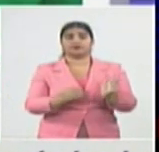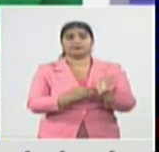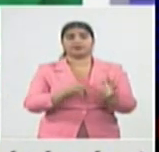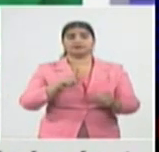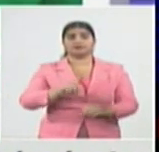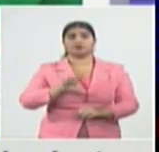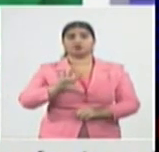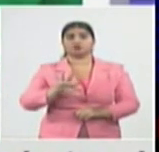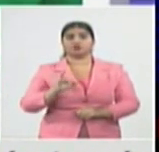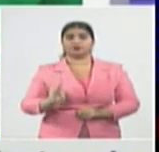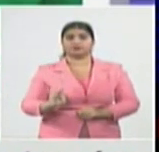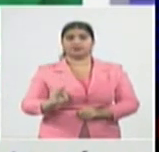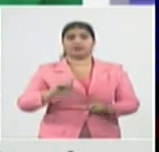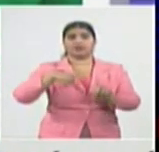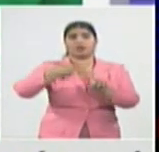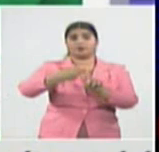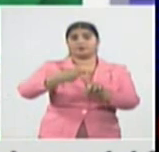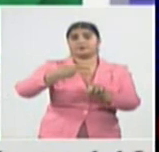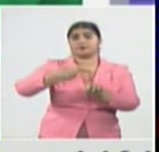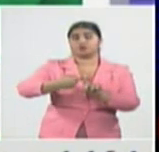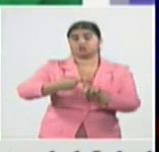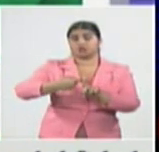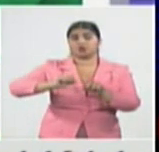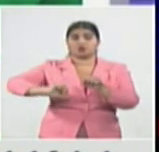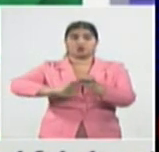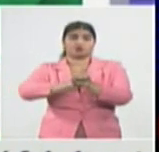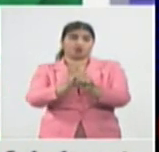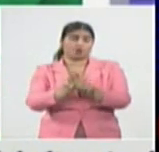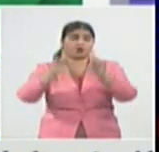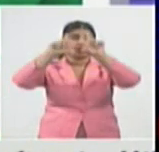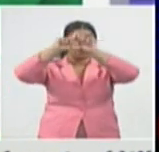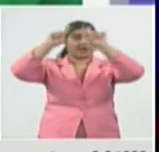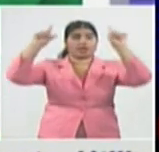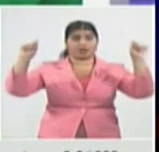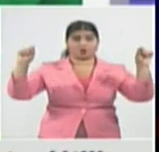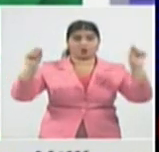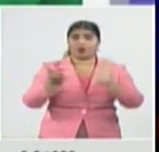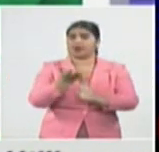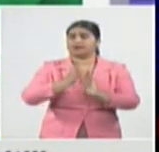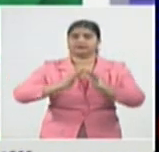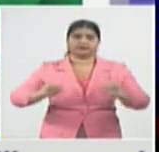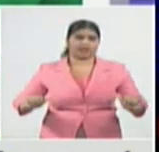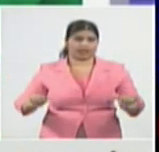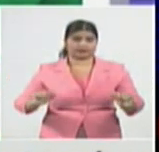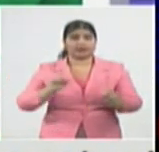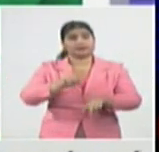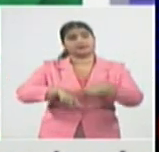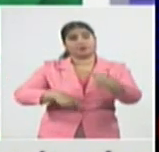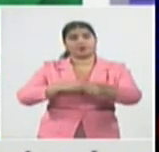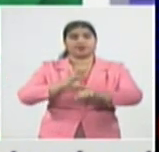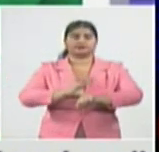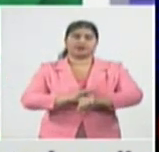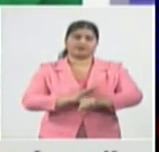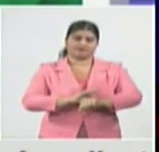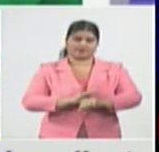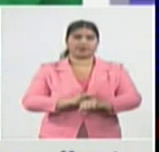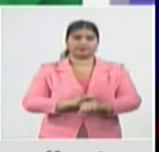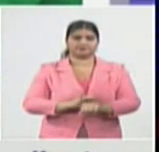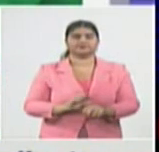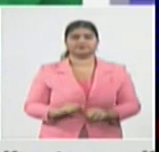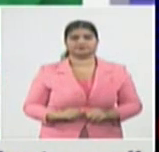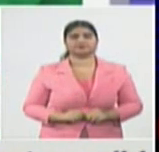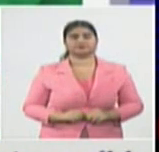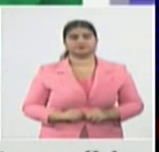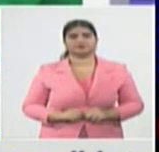personas que se han recuperado de COVID-19 después de haber tenido la enfermedad. Estamos hablando del